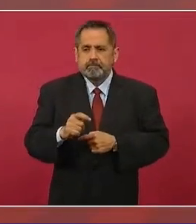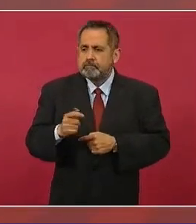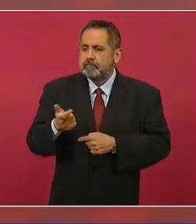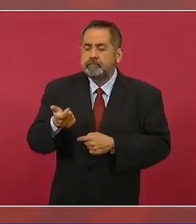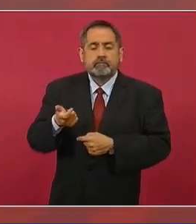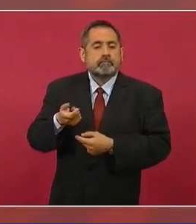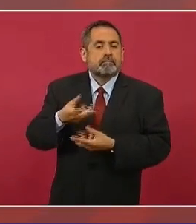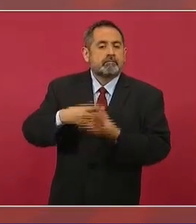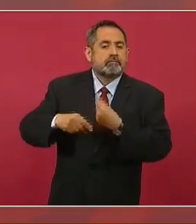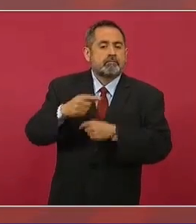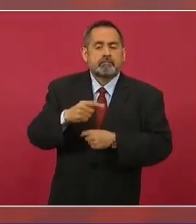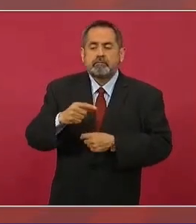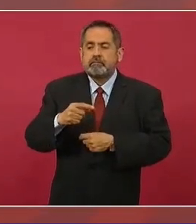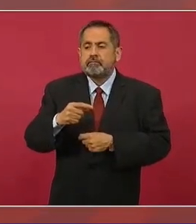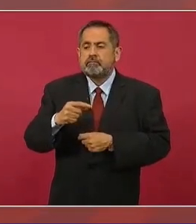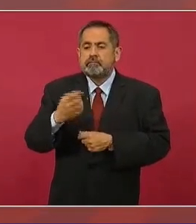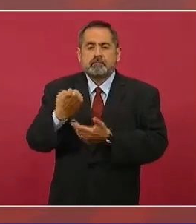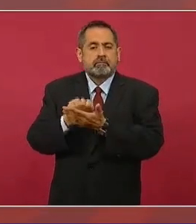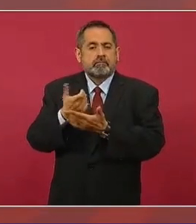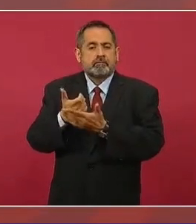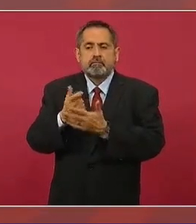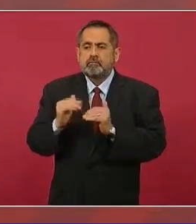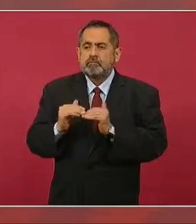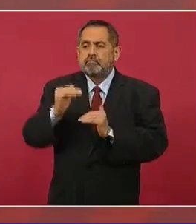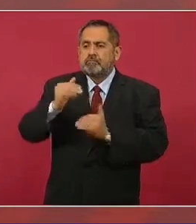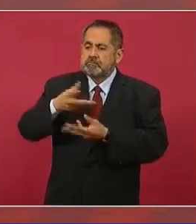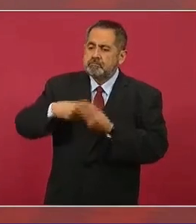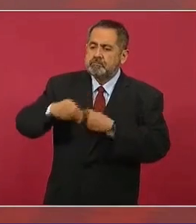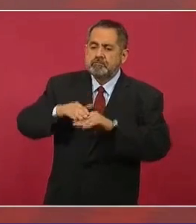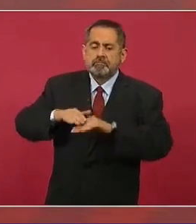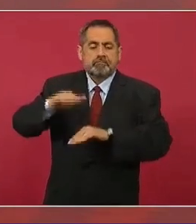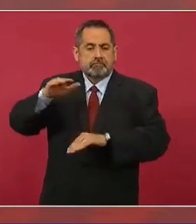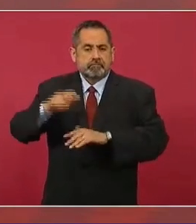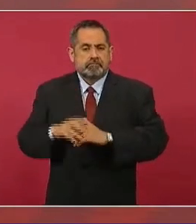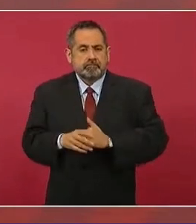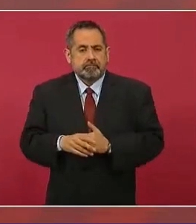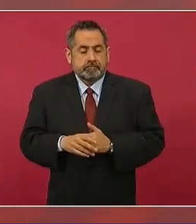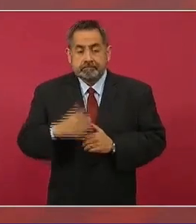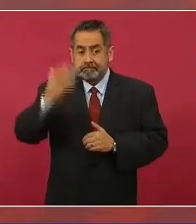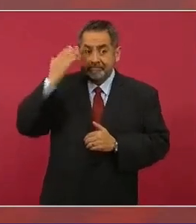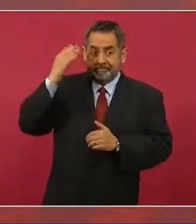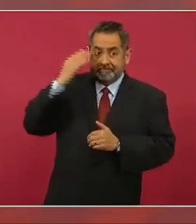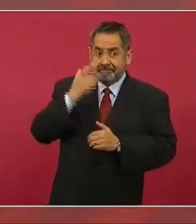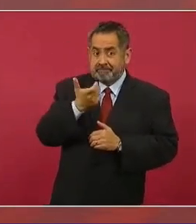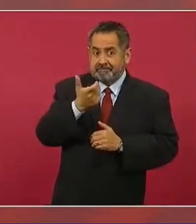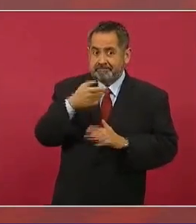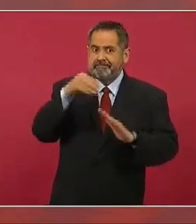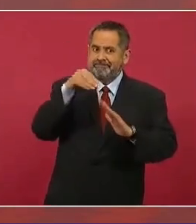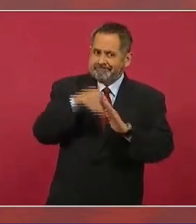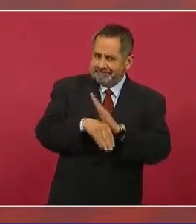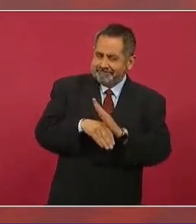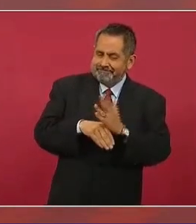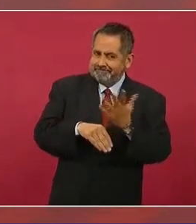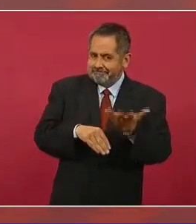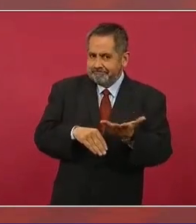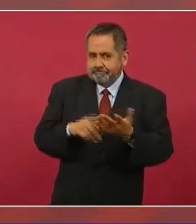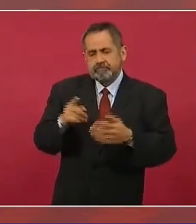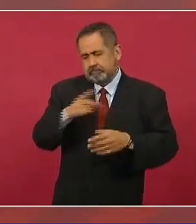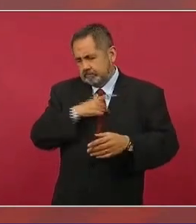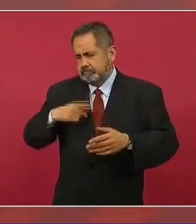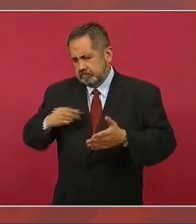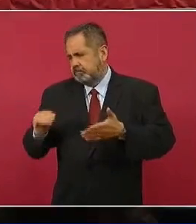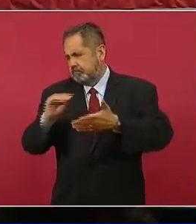económico, que ahí se nos cayó la economía, pero hay que tenerlo también, porque es otro dato